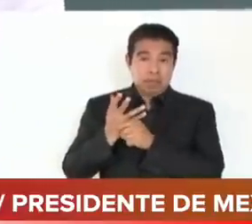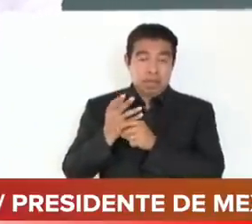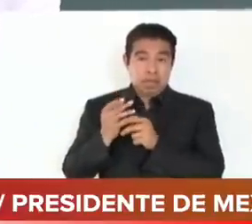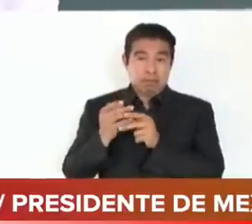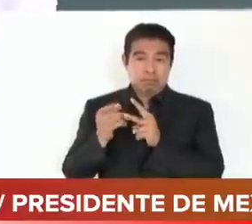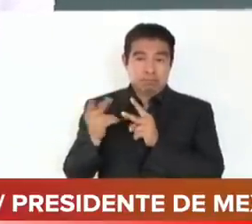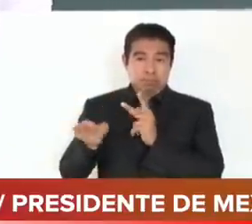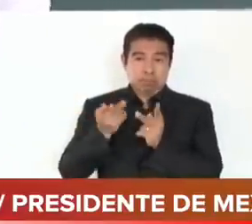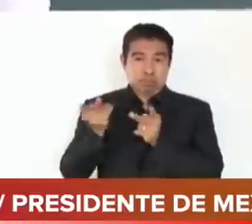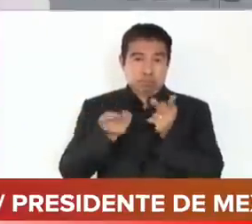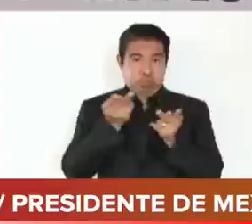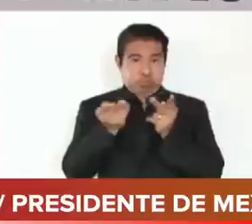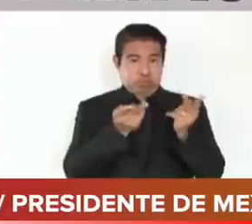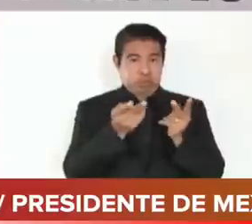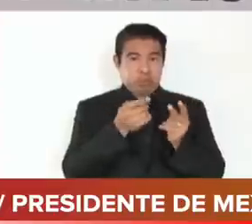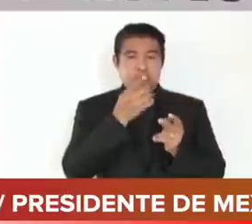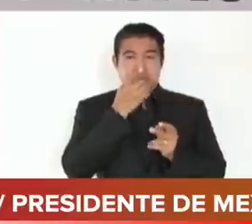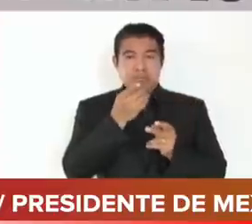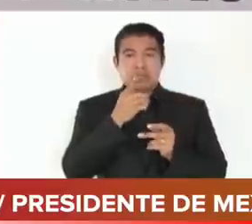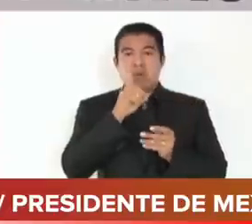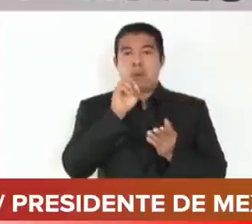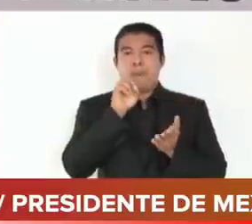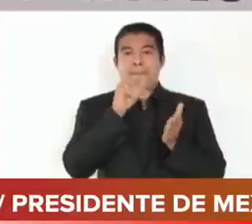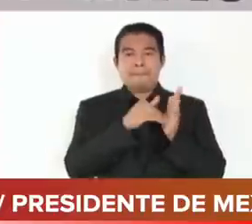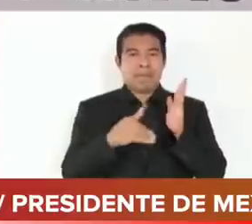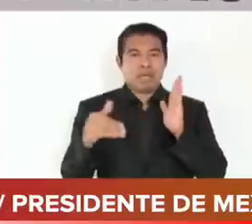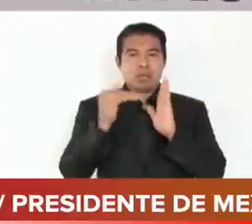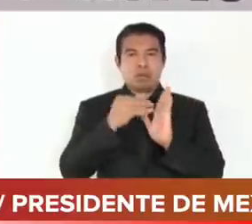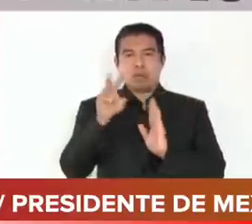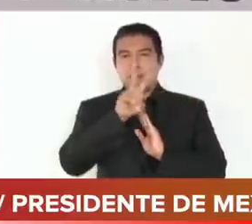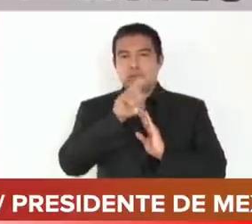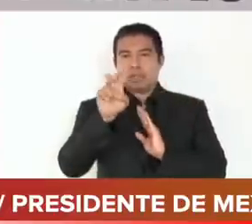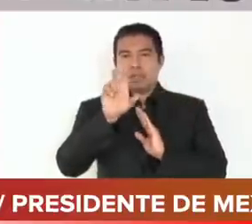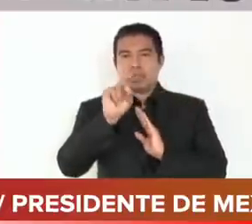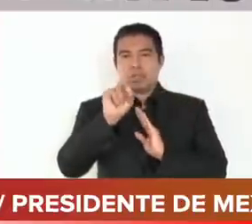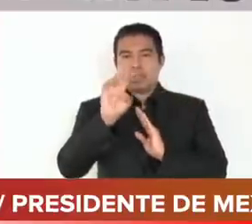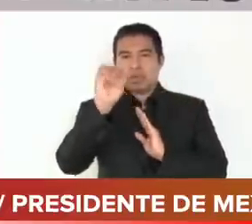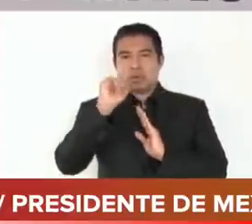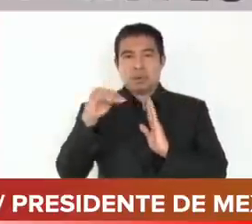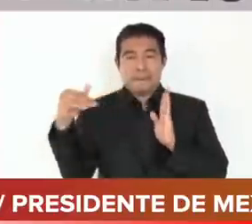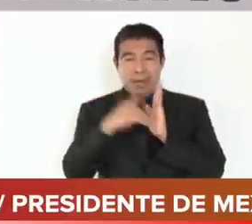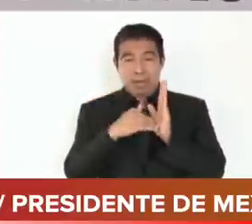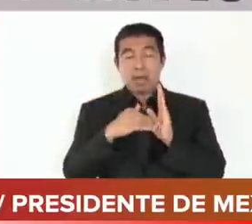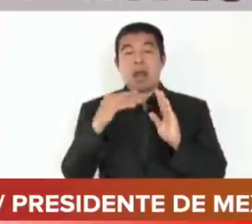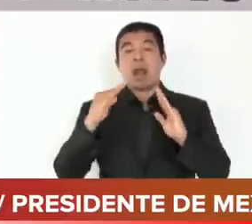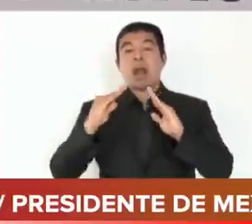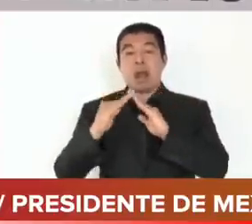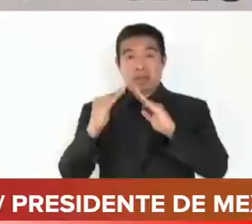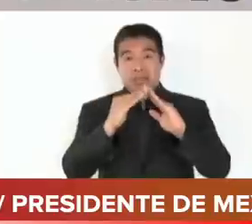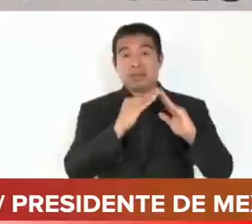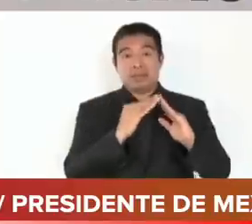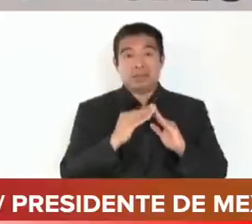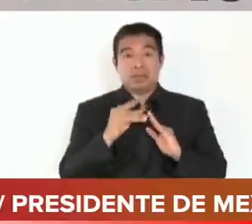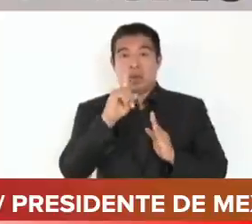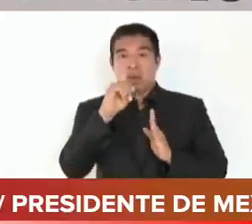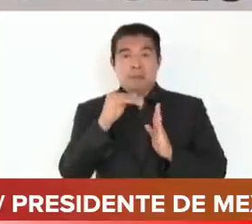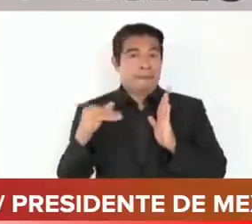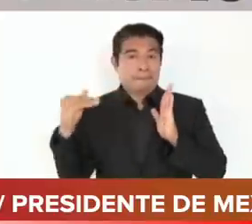239 mil viviendas. Un millón